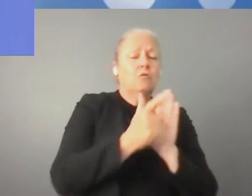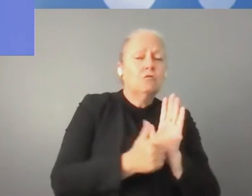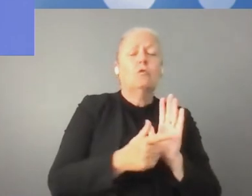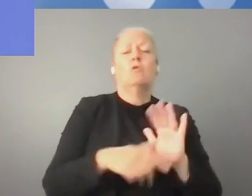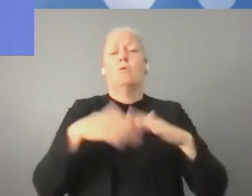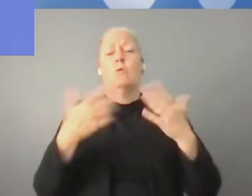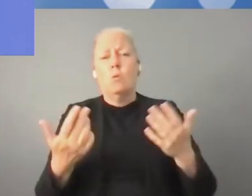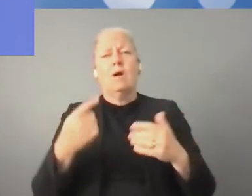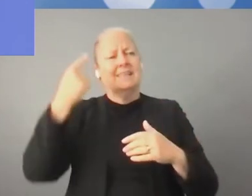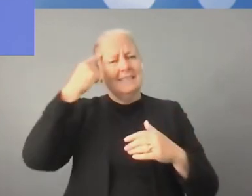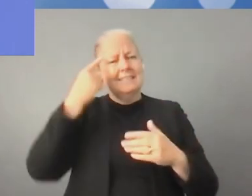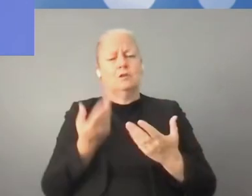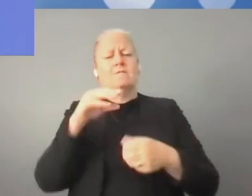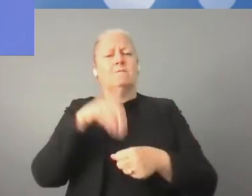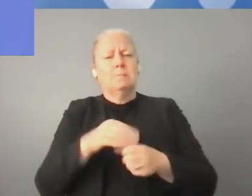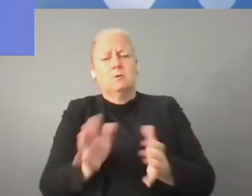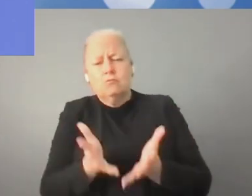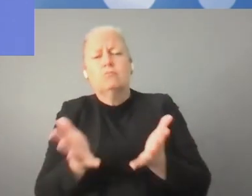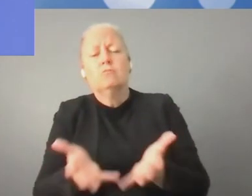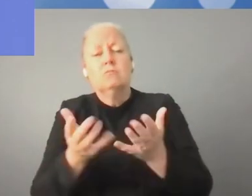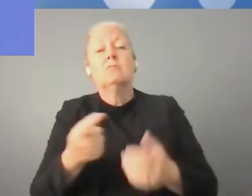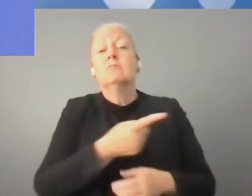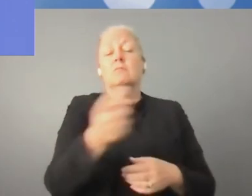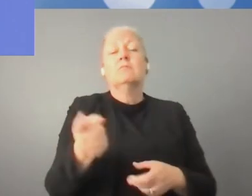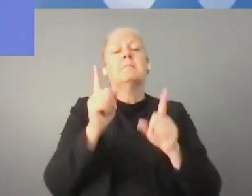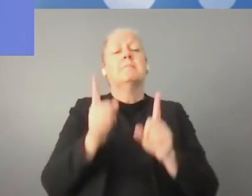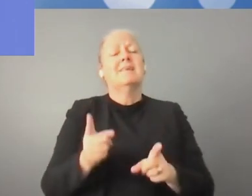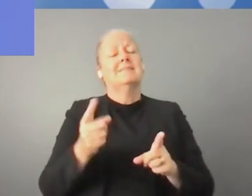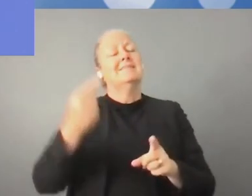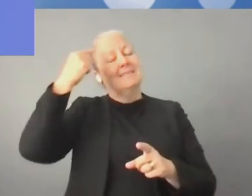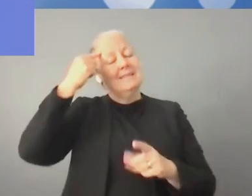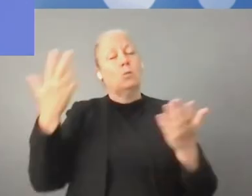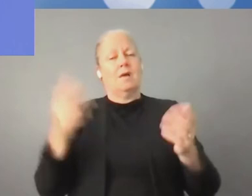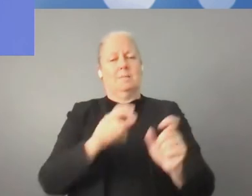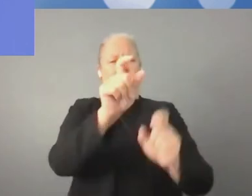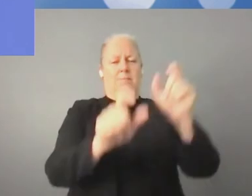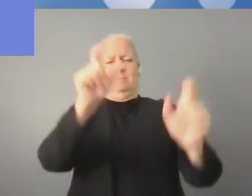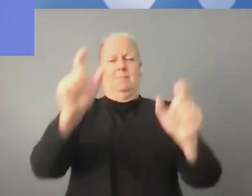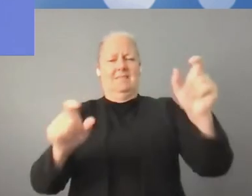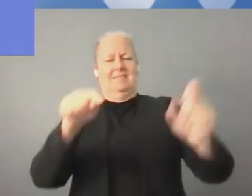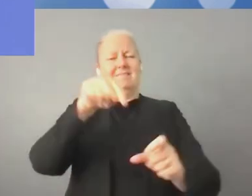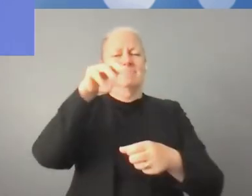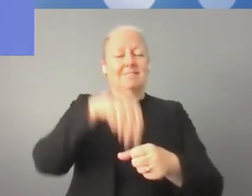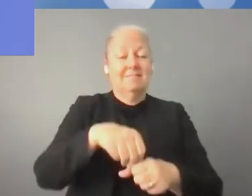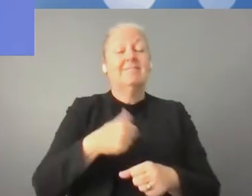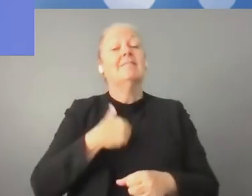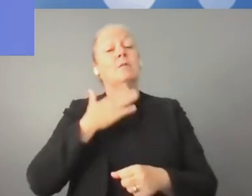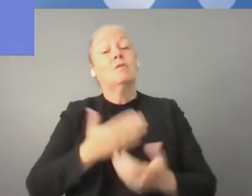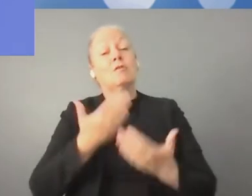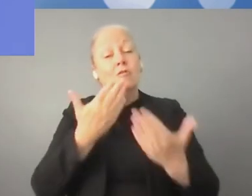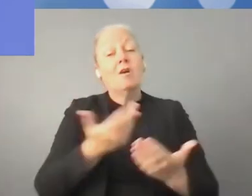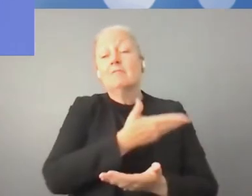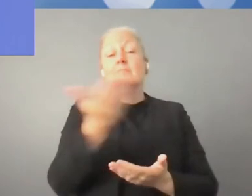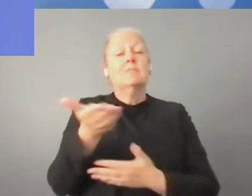La transformación digital seguirá y nosotros tenemos que ser cada vez más flexibles